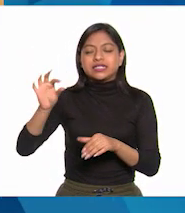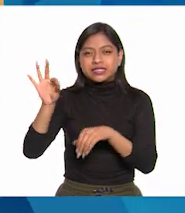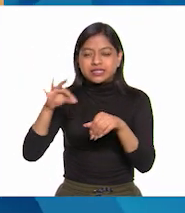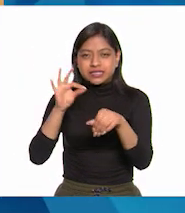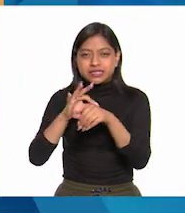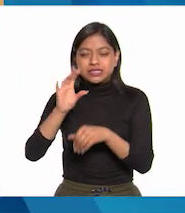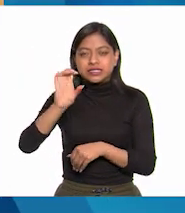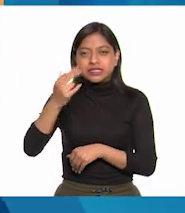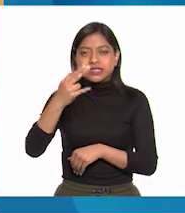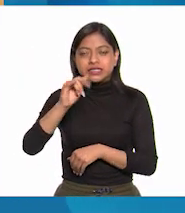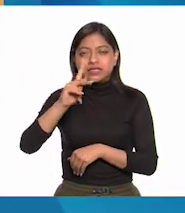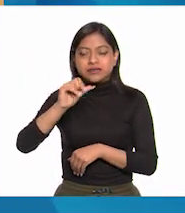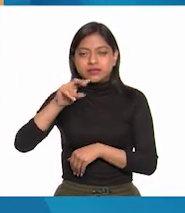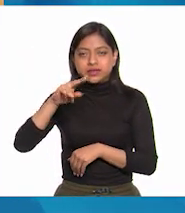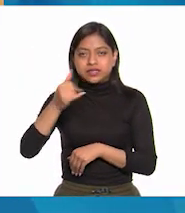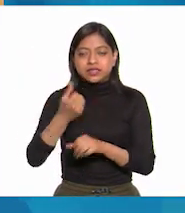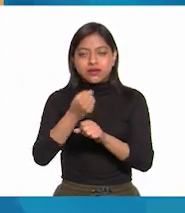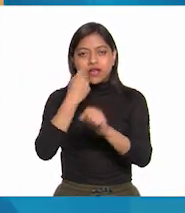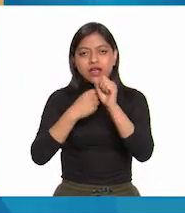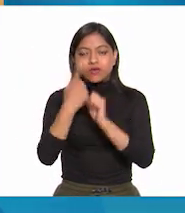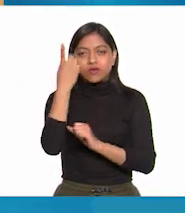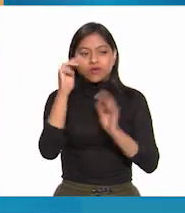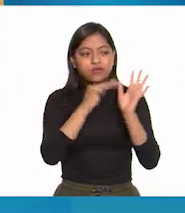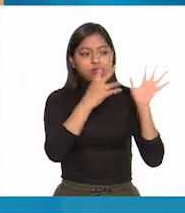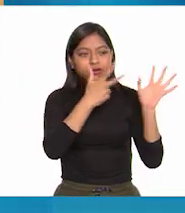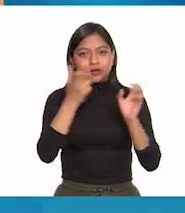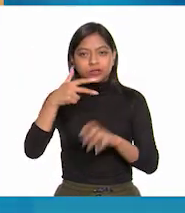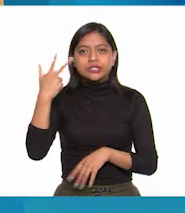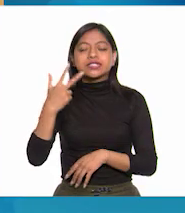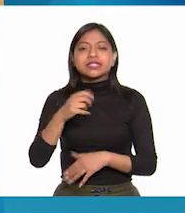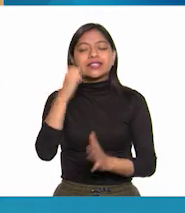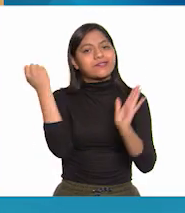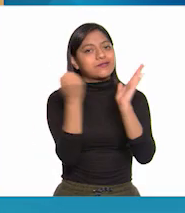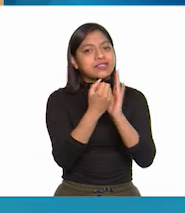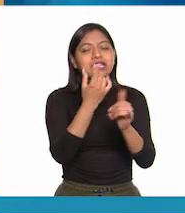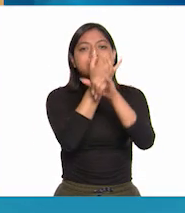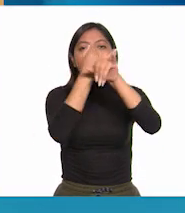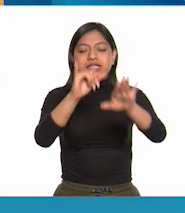1813, que emitió la declaración de independencia.